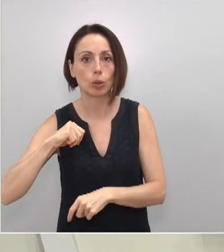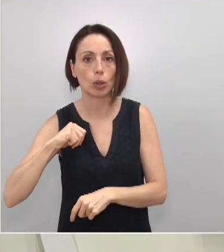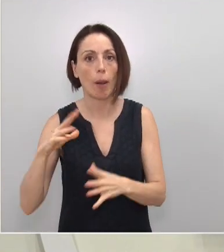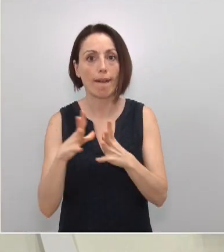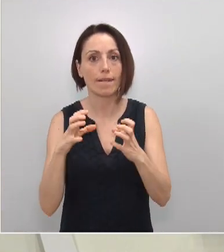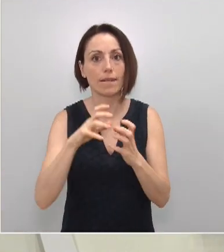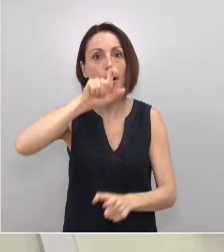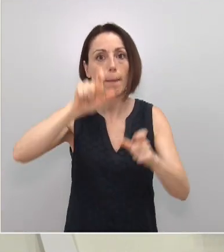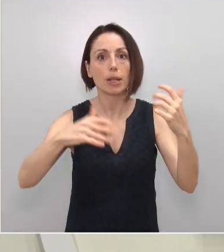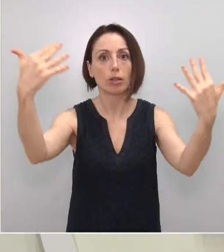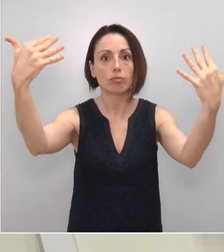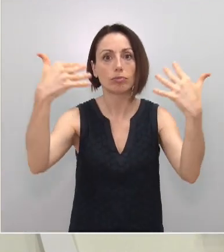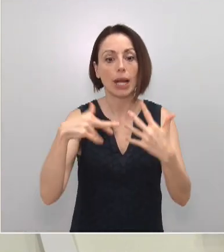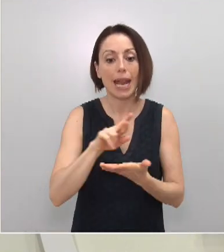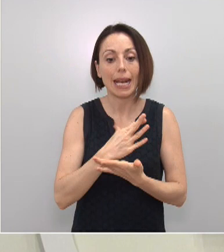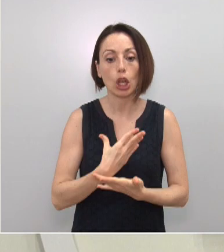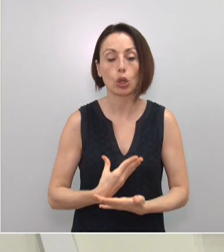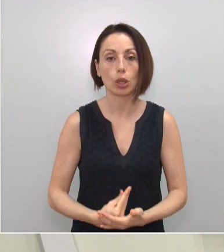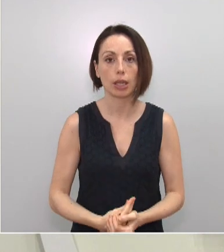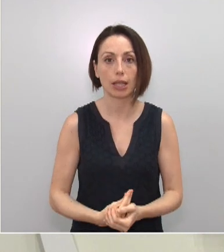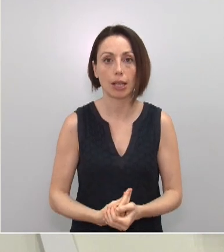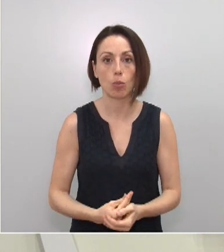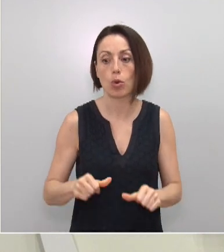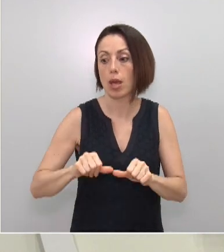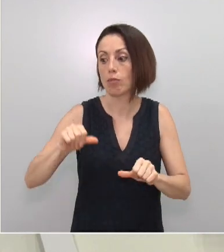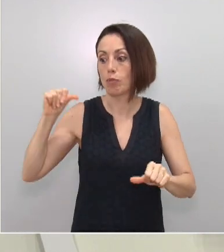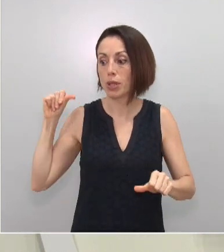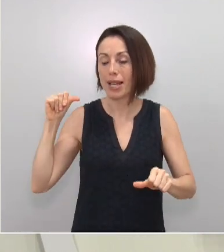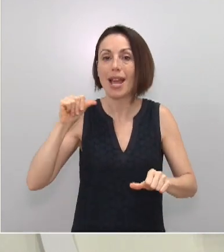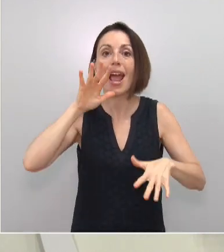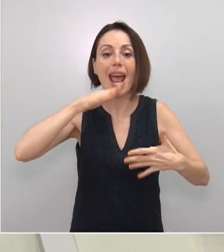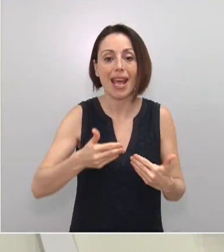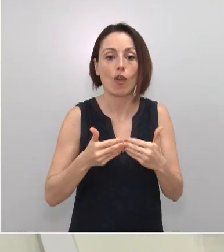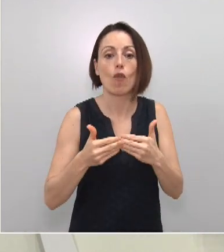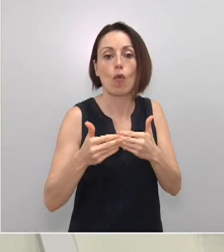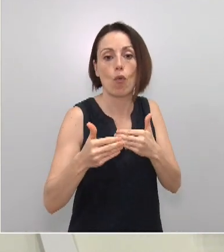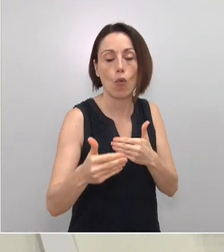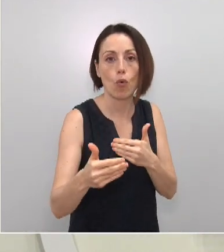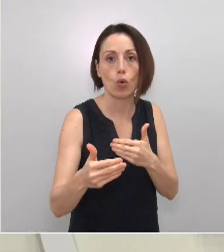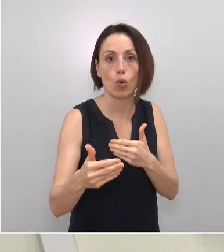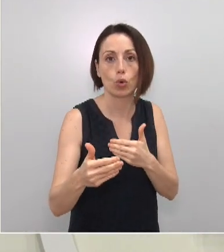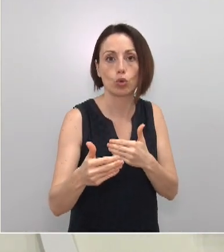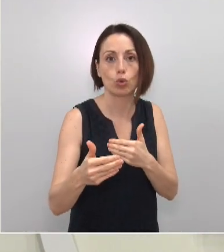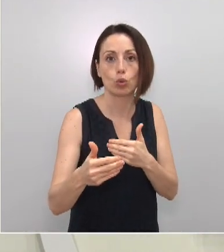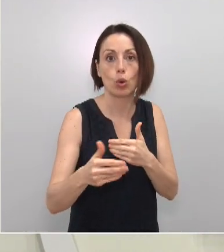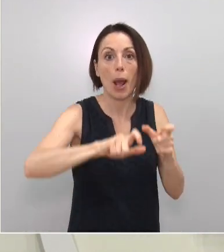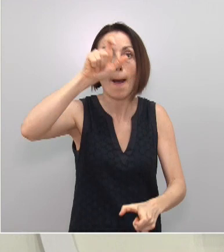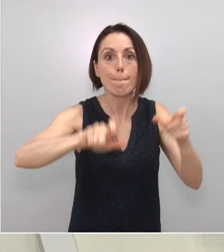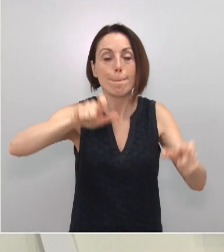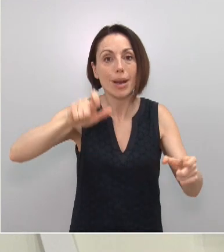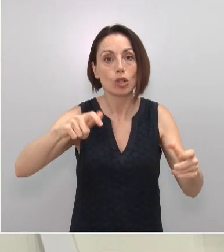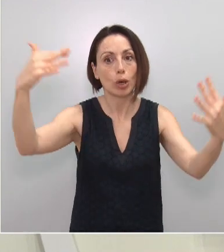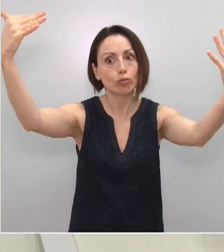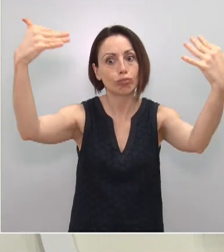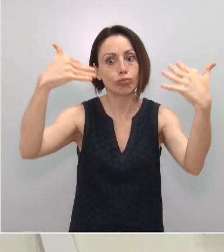La región de Murcia ha sido y es y seguirá siendo un destino preferente para millones de personas.